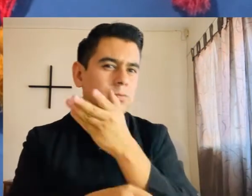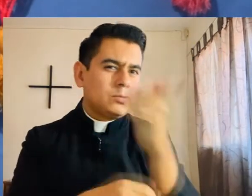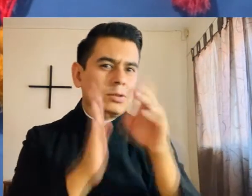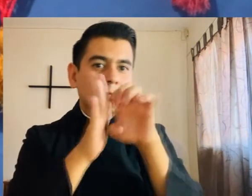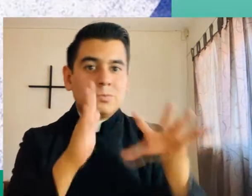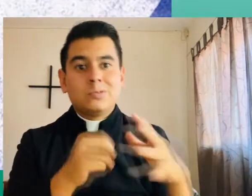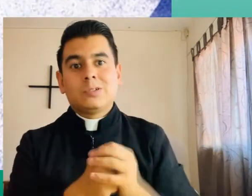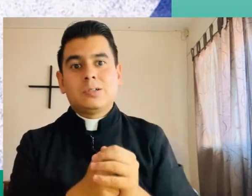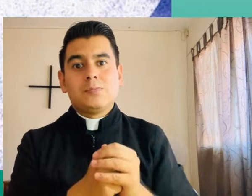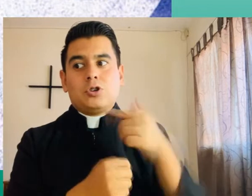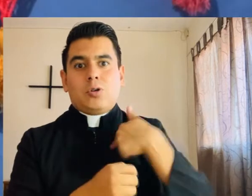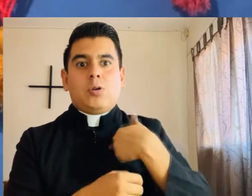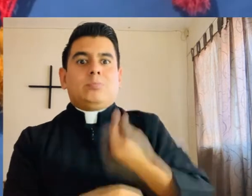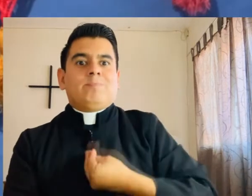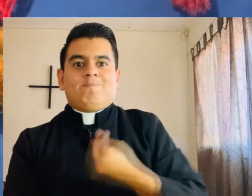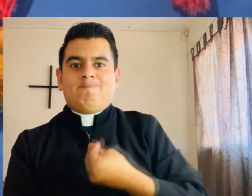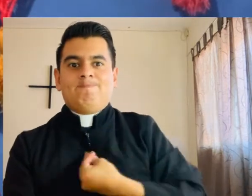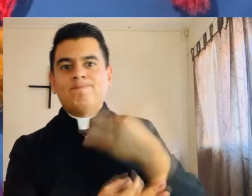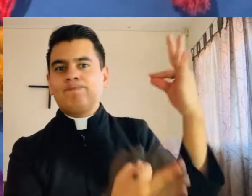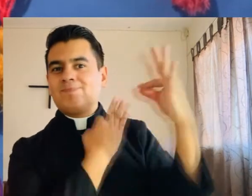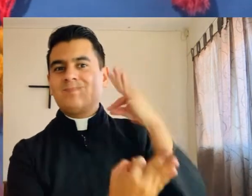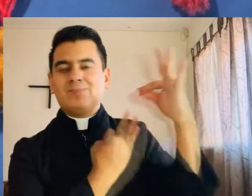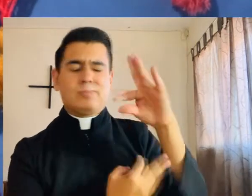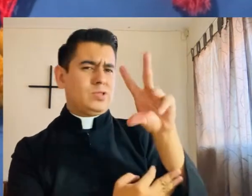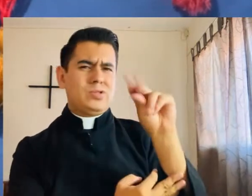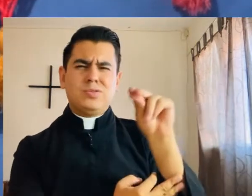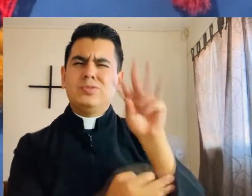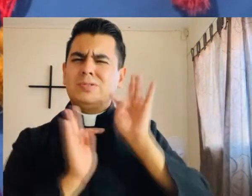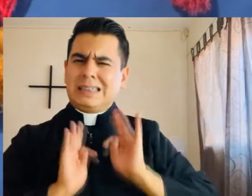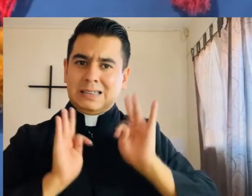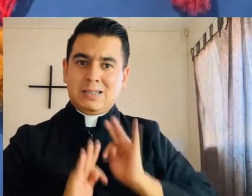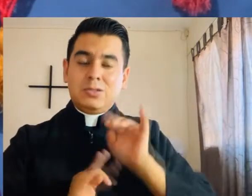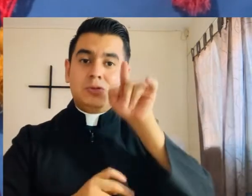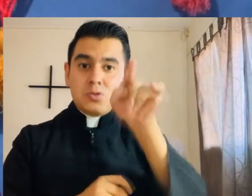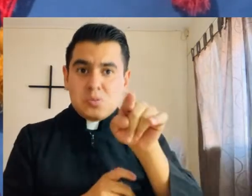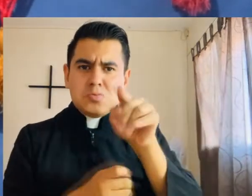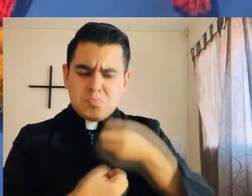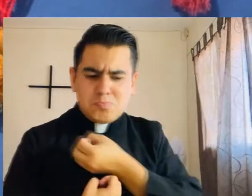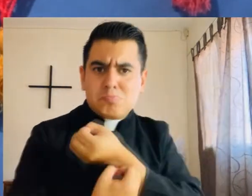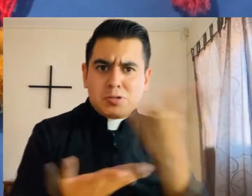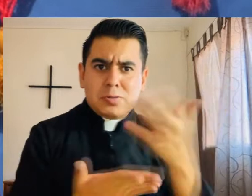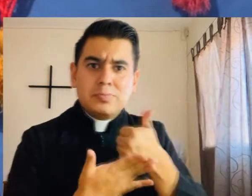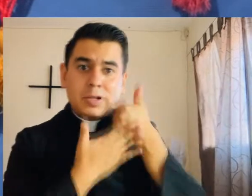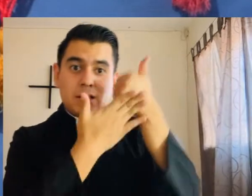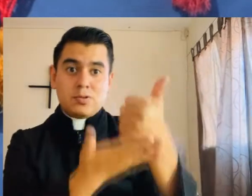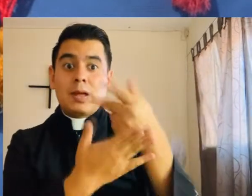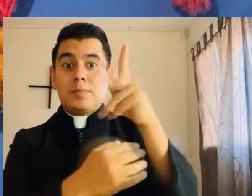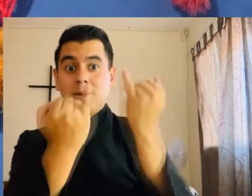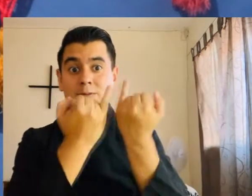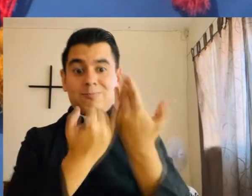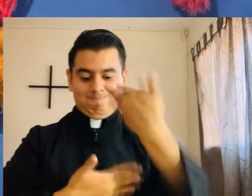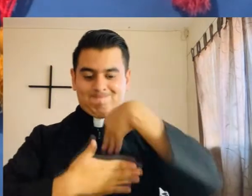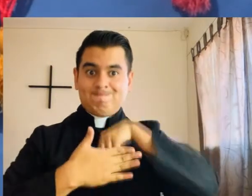autoagresión. No confundas ser empático con soportarlo todo. No tienes que estar para todos todo el